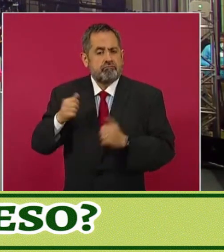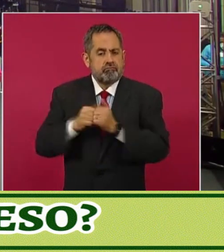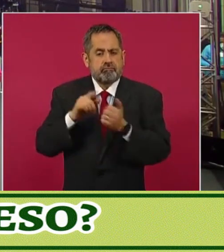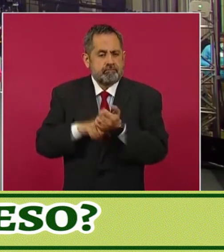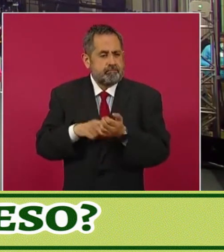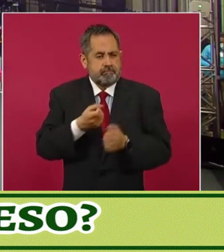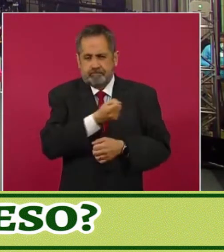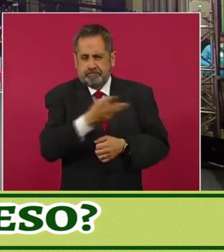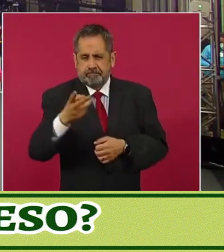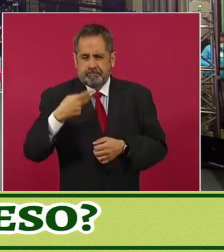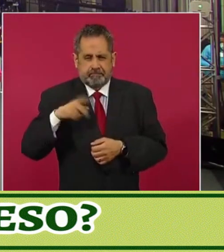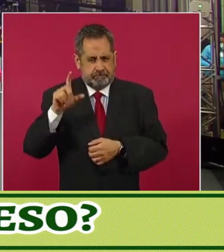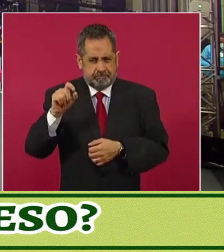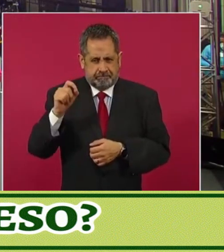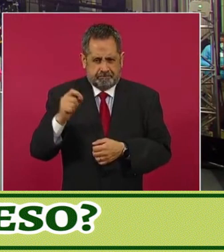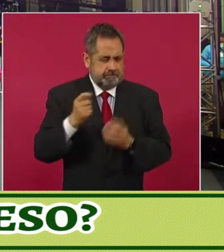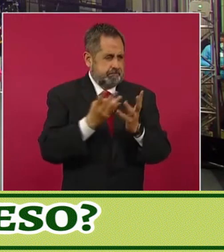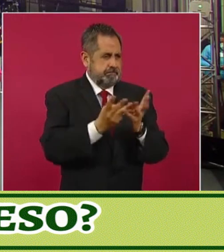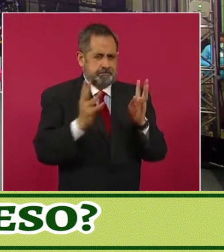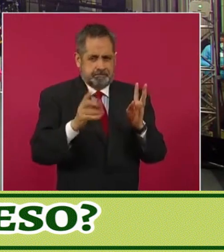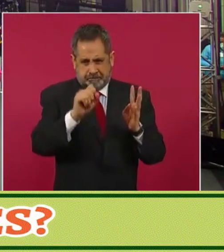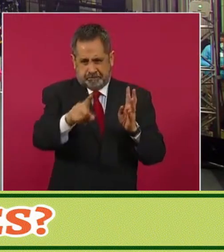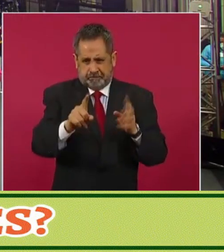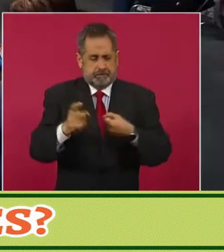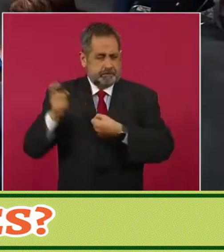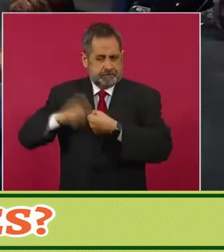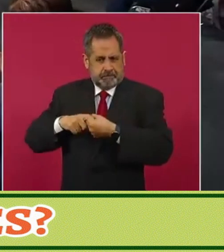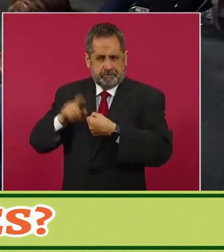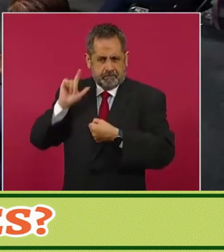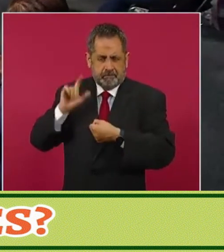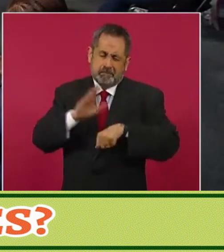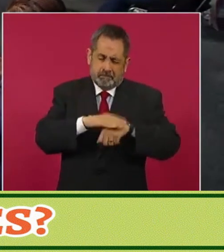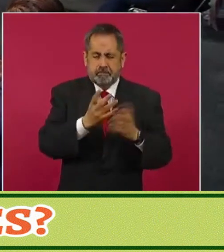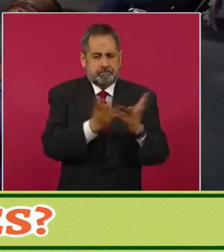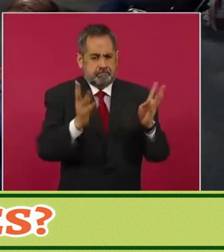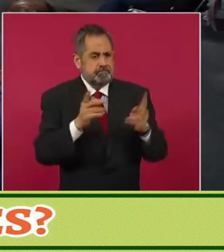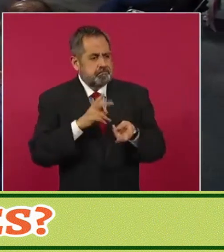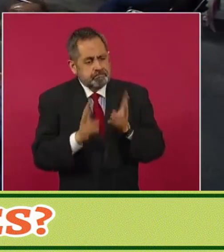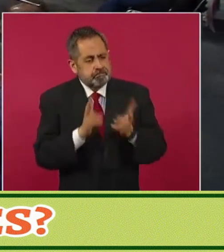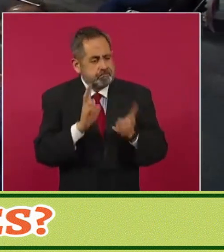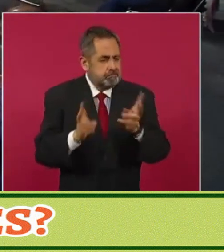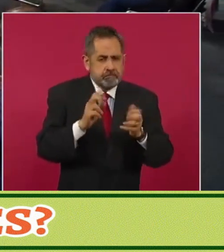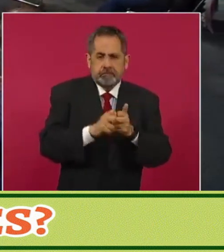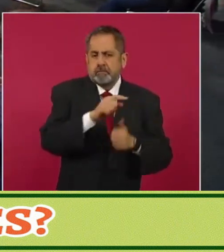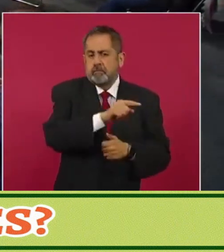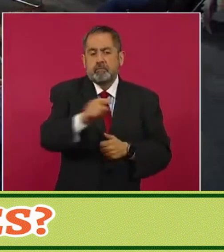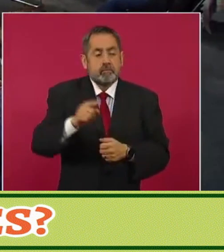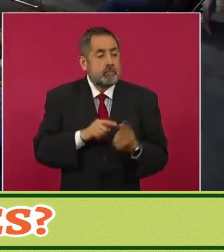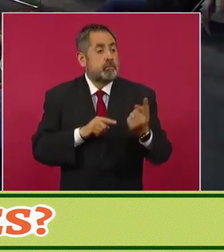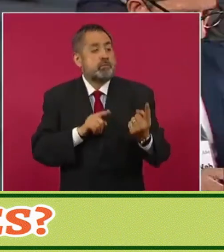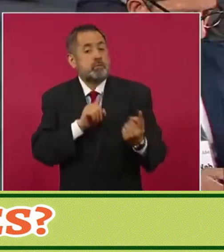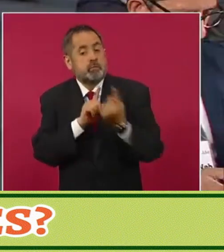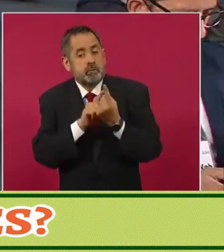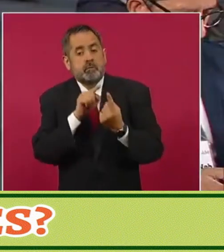20 de ellos, 20 de los que se fueron a inscribir el lunes, son más. Estuve con uno de